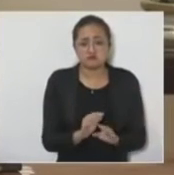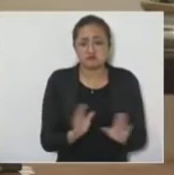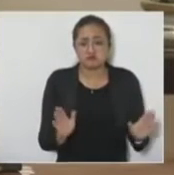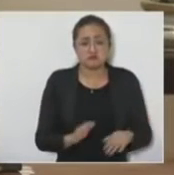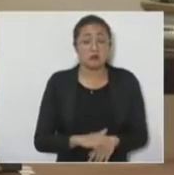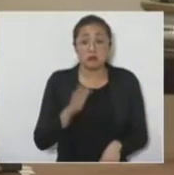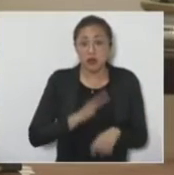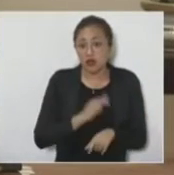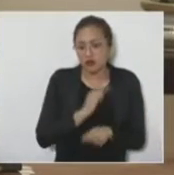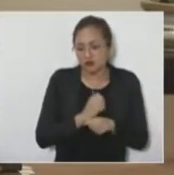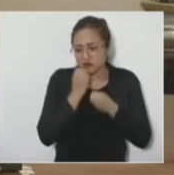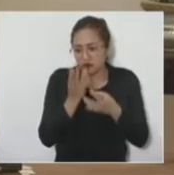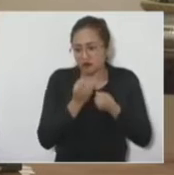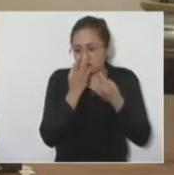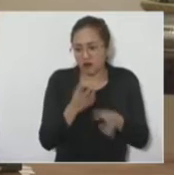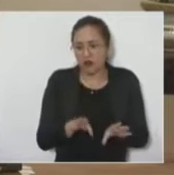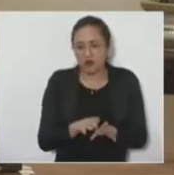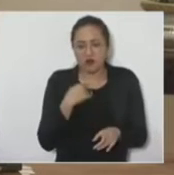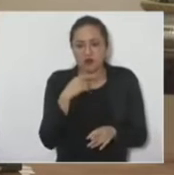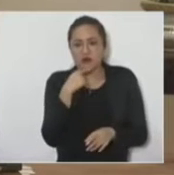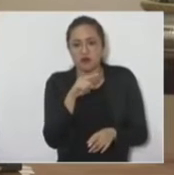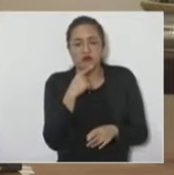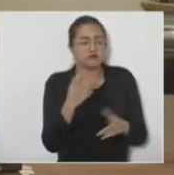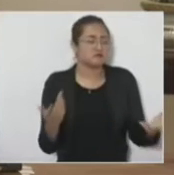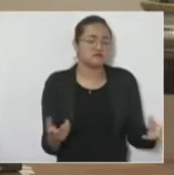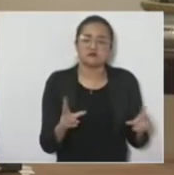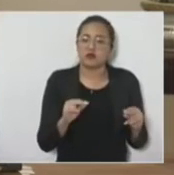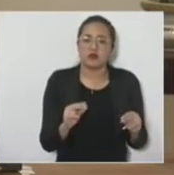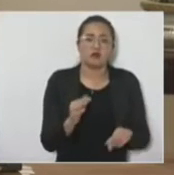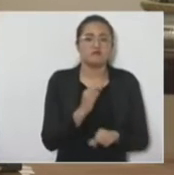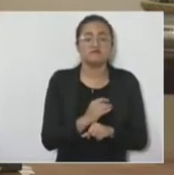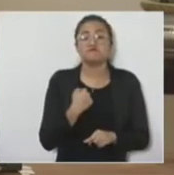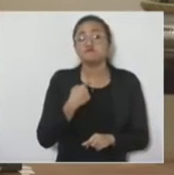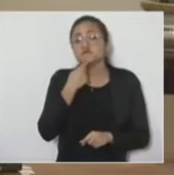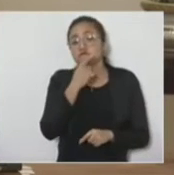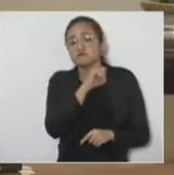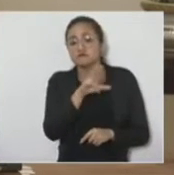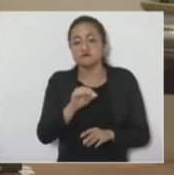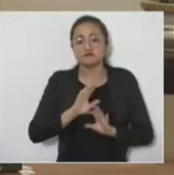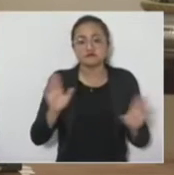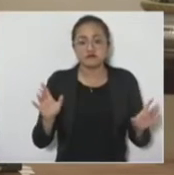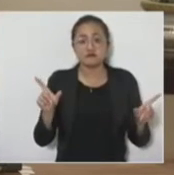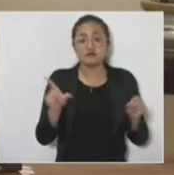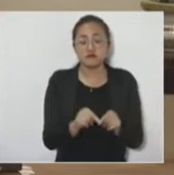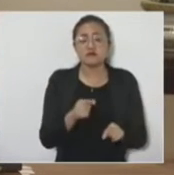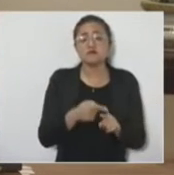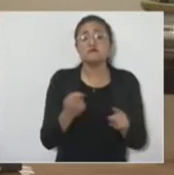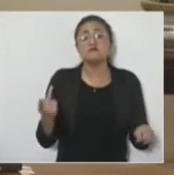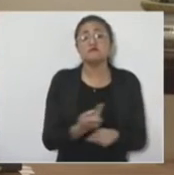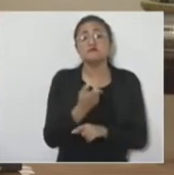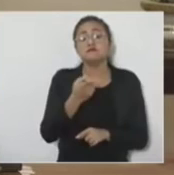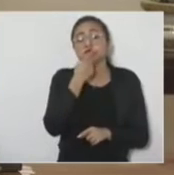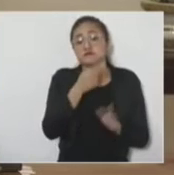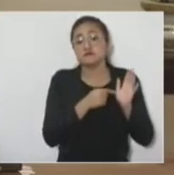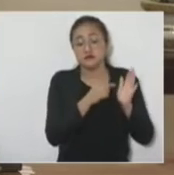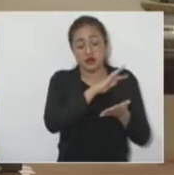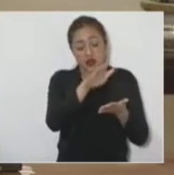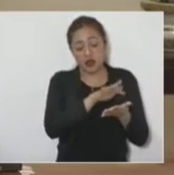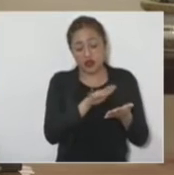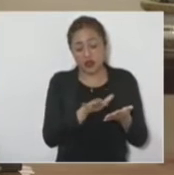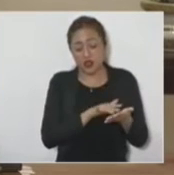No voy a revelar los datos de las denuncias porque no debo hacerlo, pero si me preguntas en concreto de lo que ustedes apuntaron